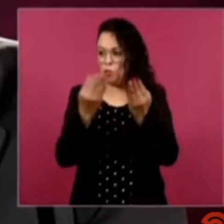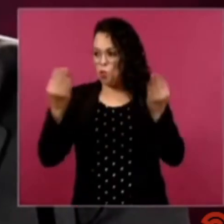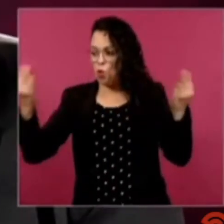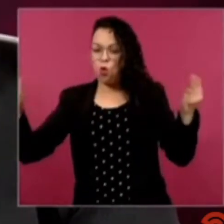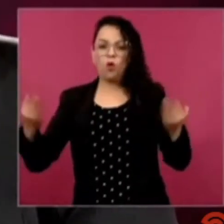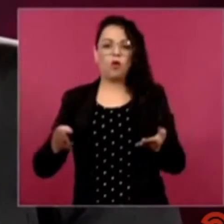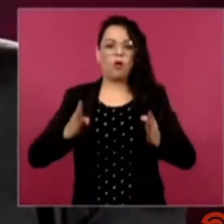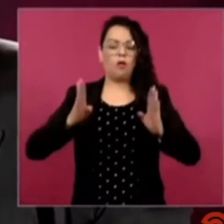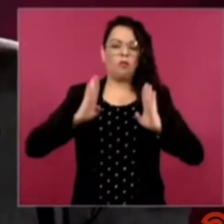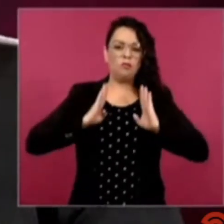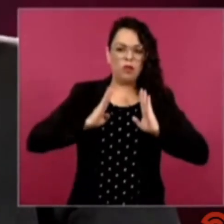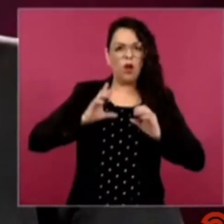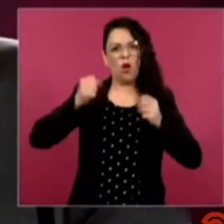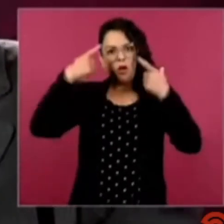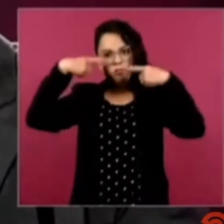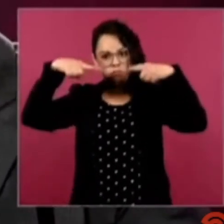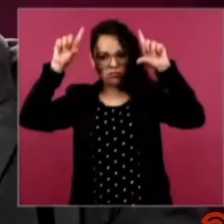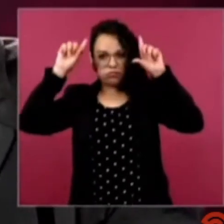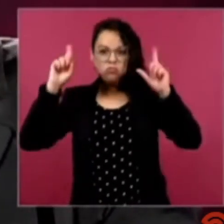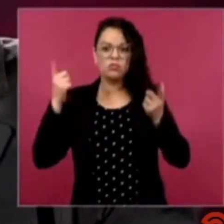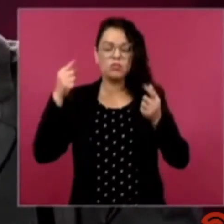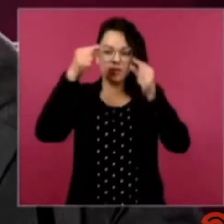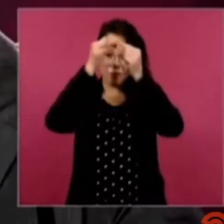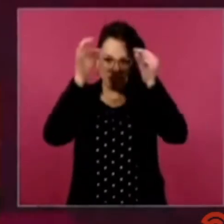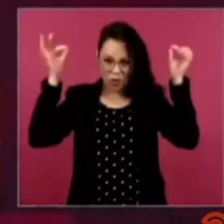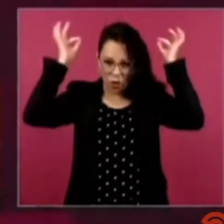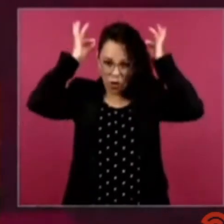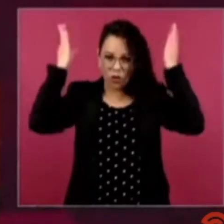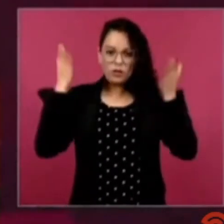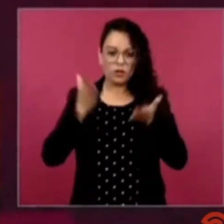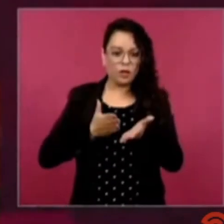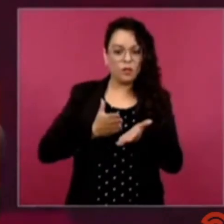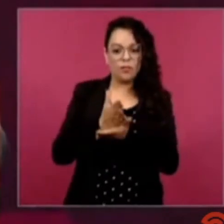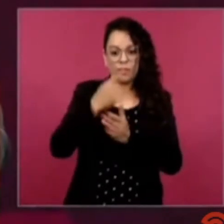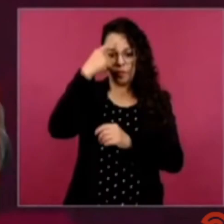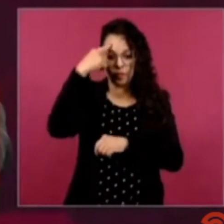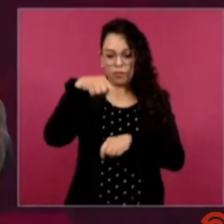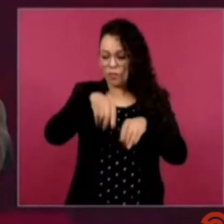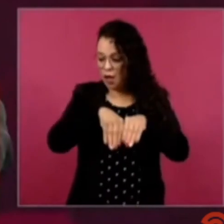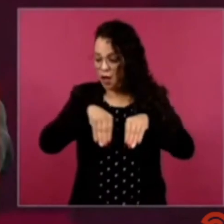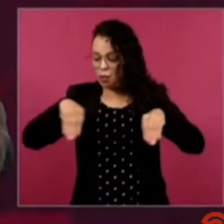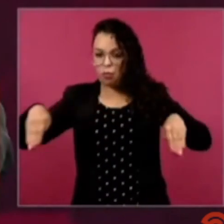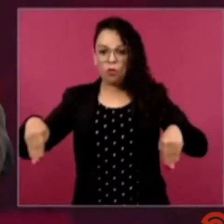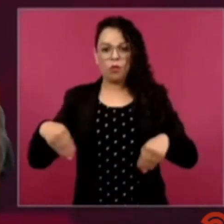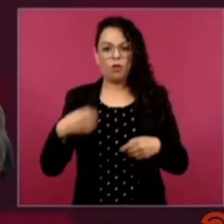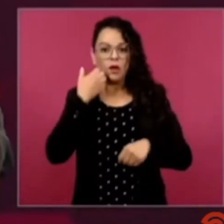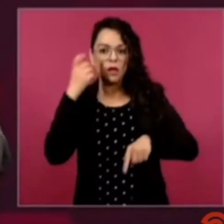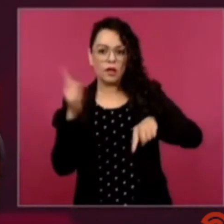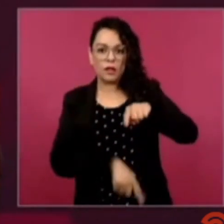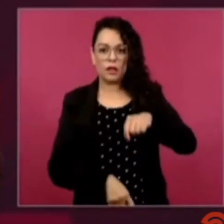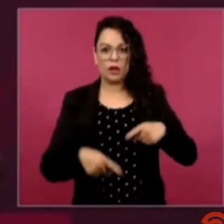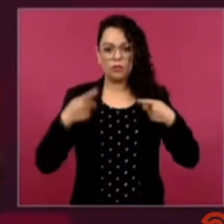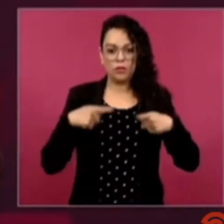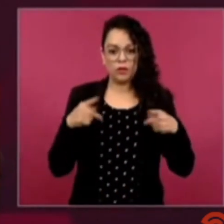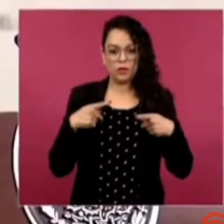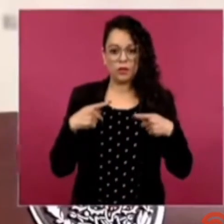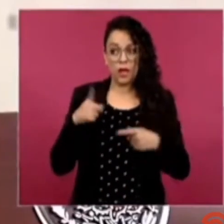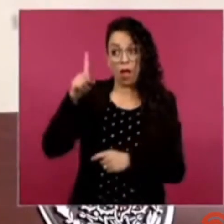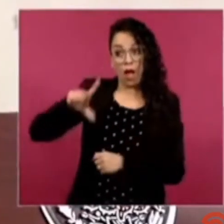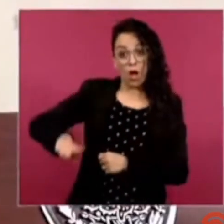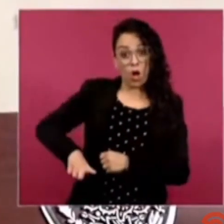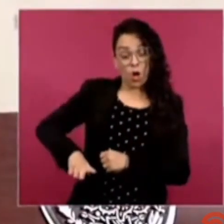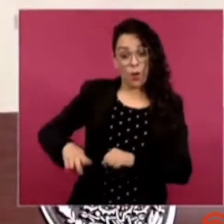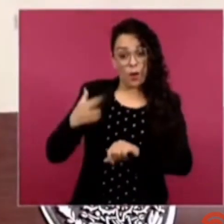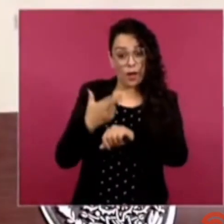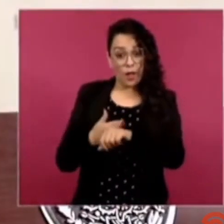Ya se amparó el gobernador de Texas, no quiere quitar